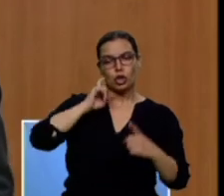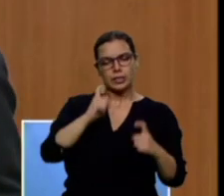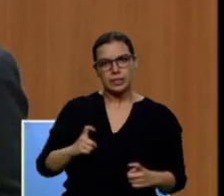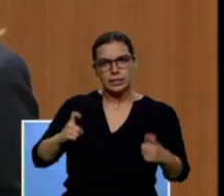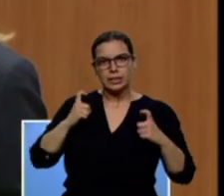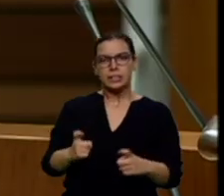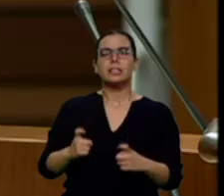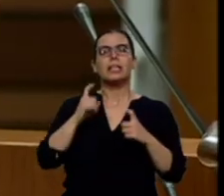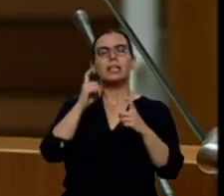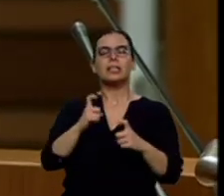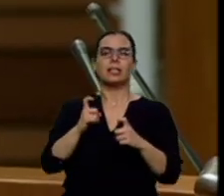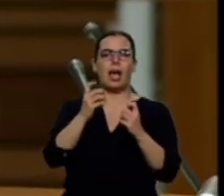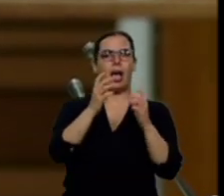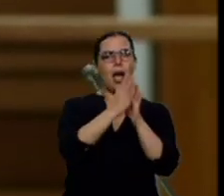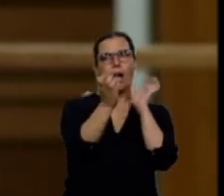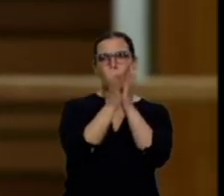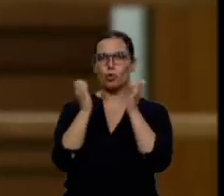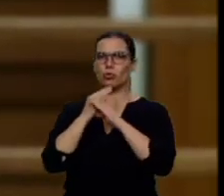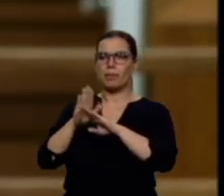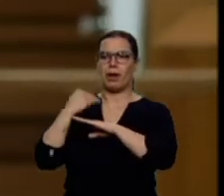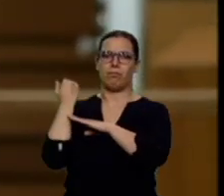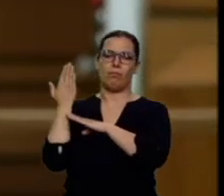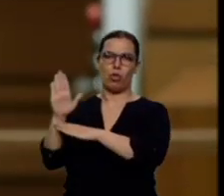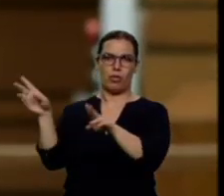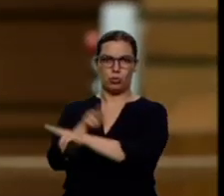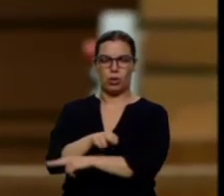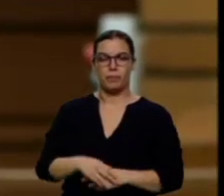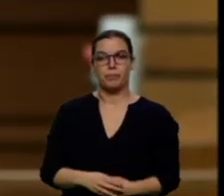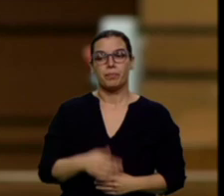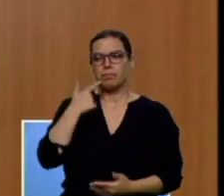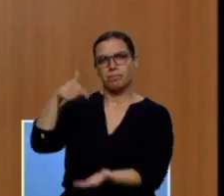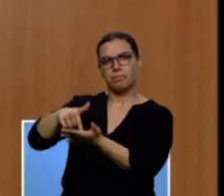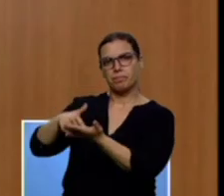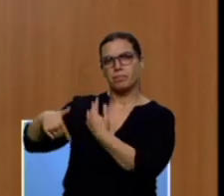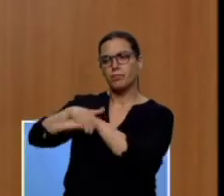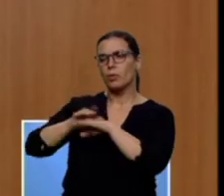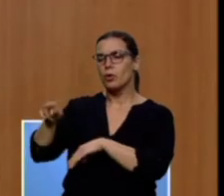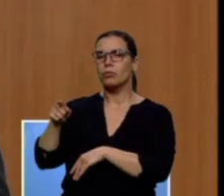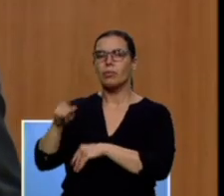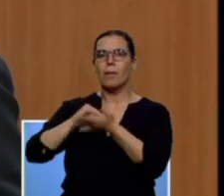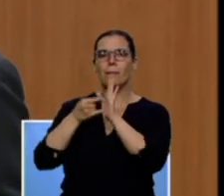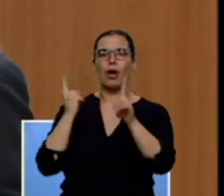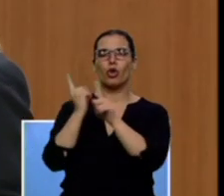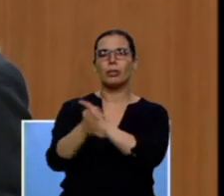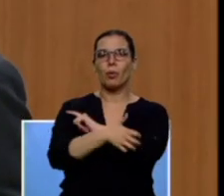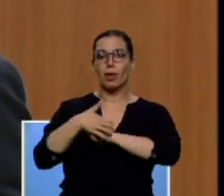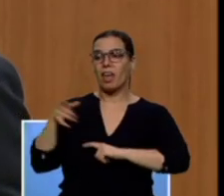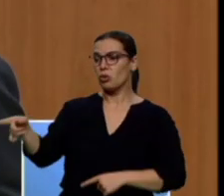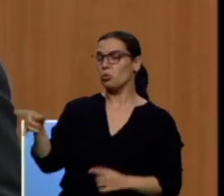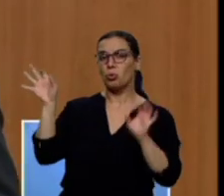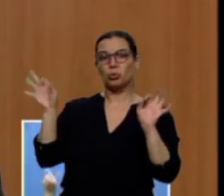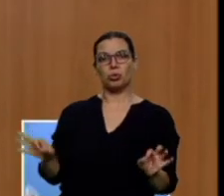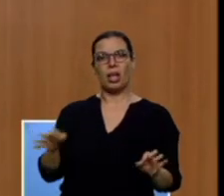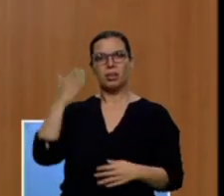una moción de censura. Pablo Fernández exige al futuro gobierno un plan contra la pobreza. Y mientras tanto, ahí está usted, impertérrito,